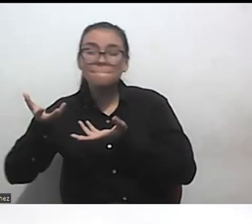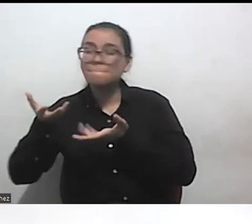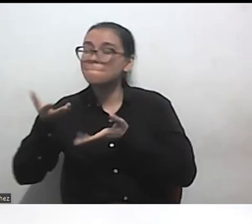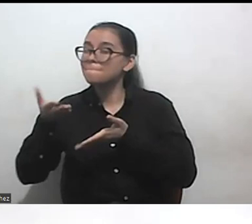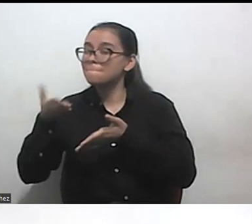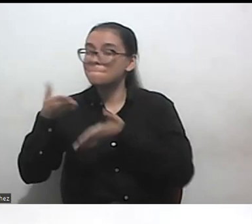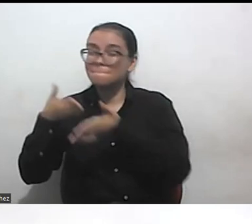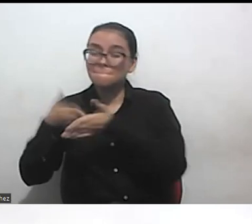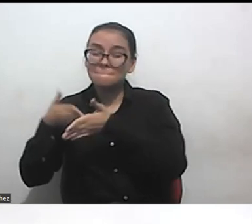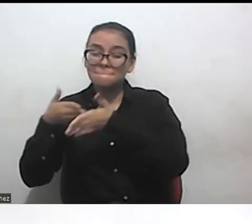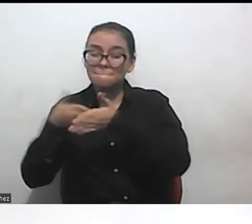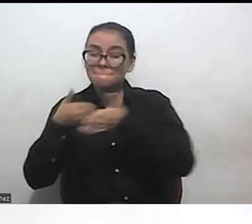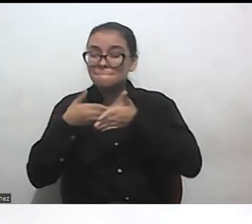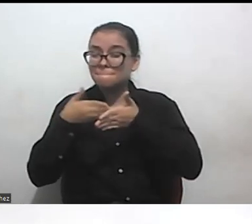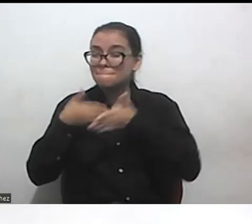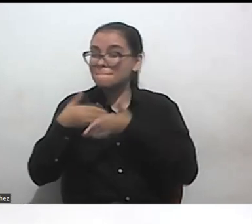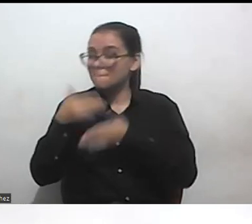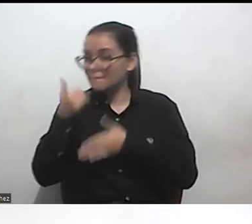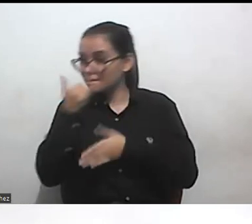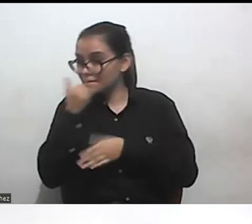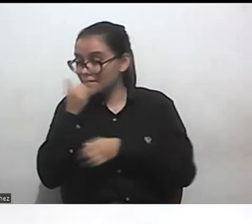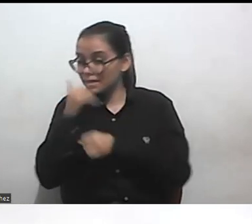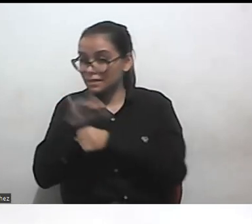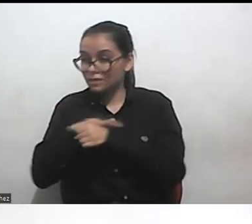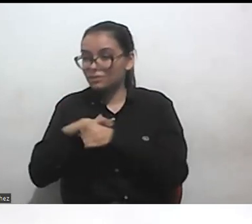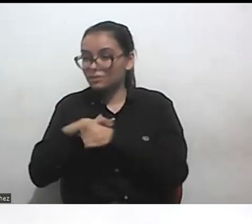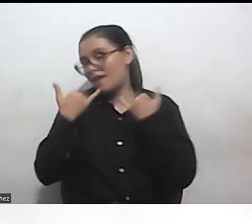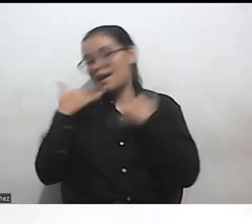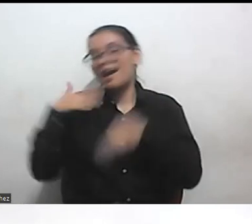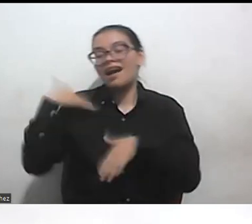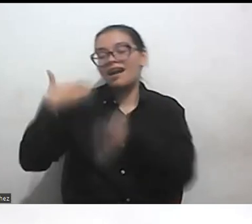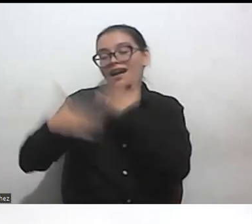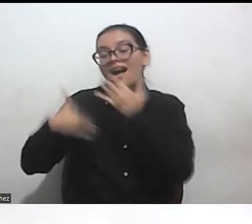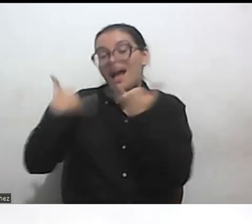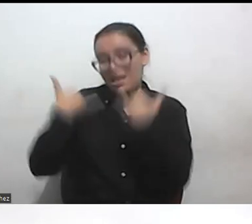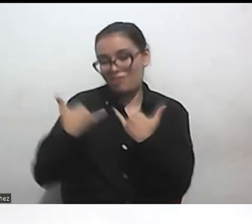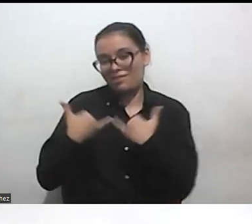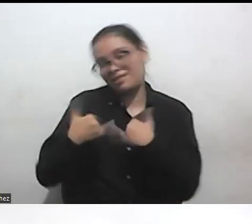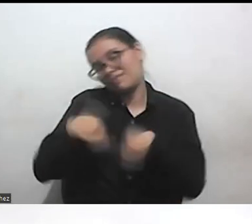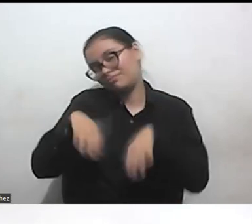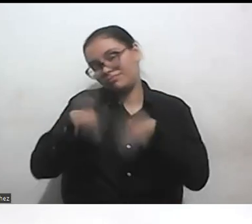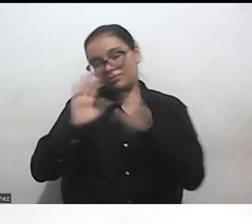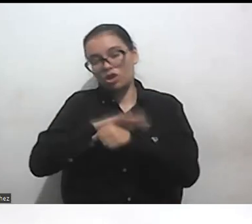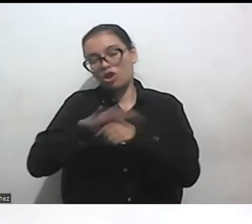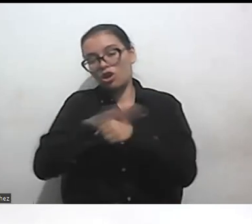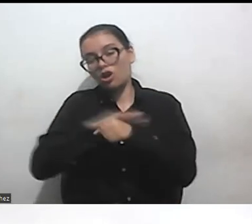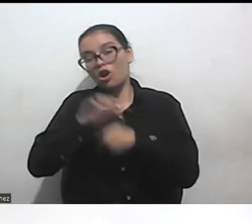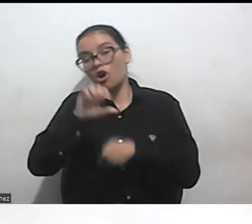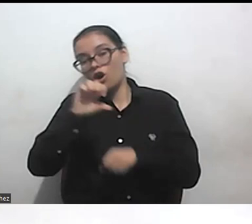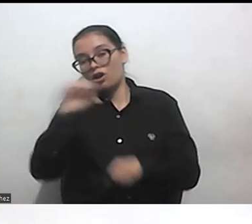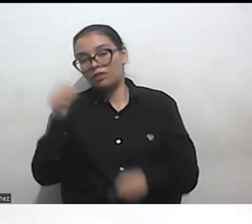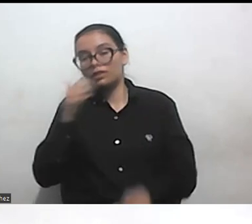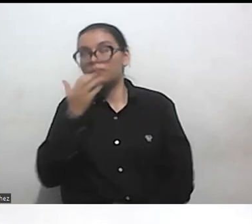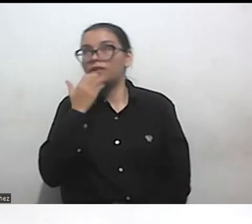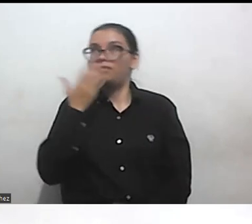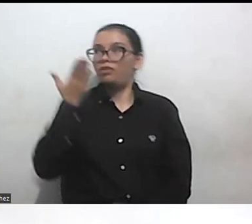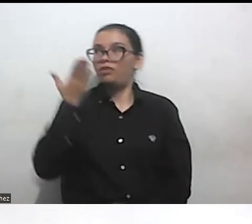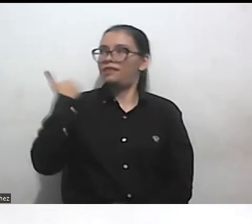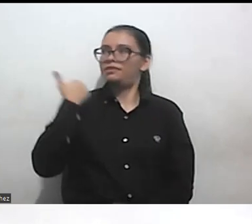preliminar al respecto hoy en día estamos en otro lugar pero por ejemplo cuando fue la crisis de zika